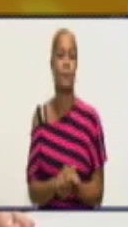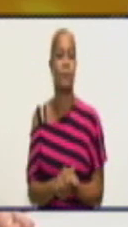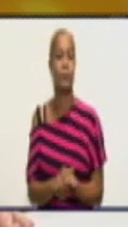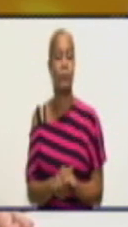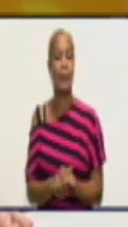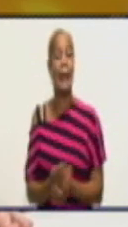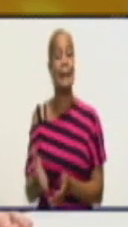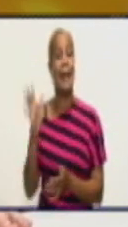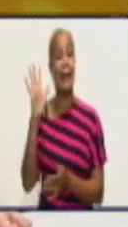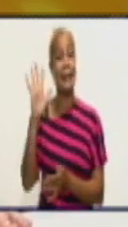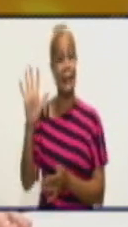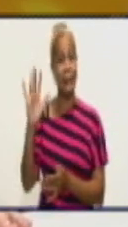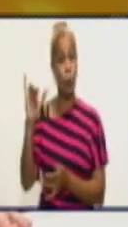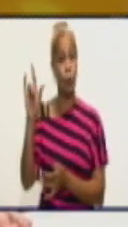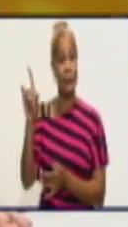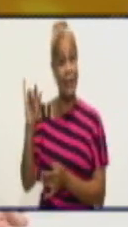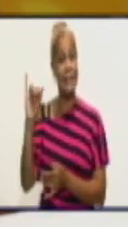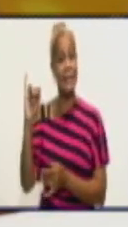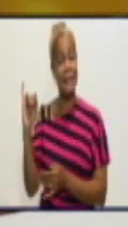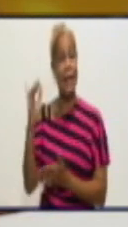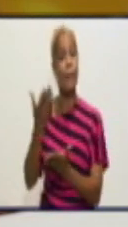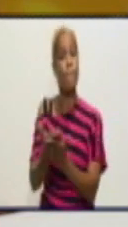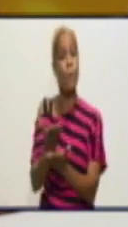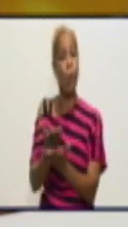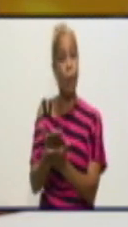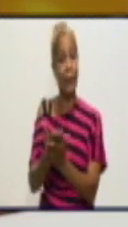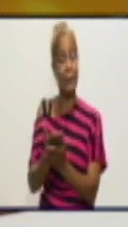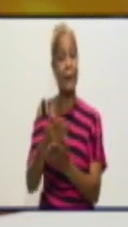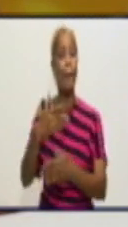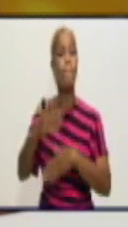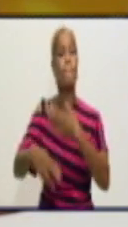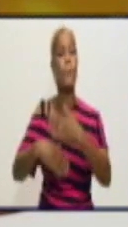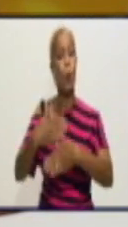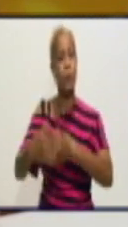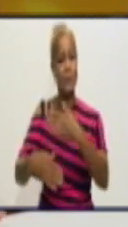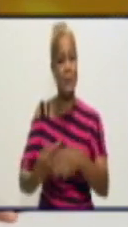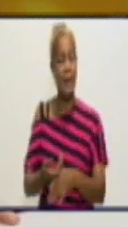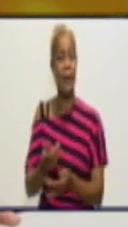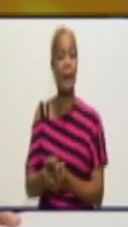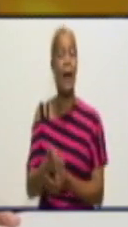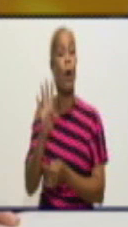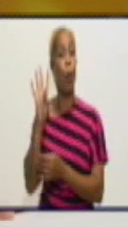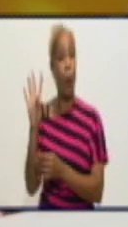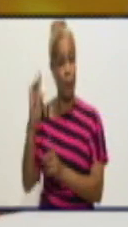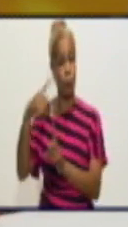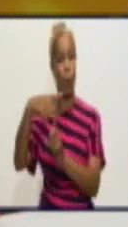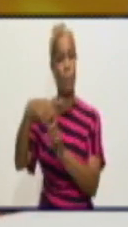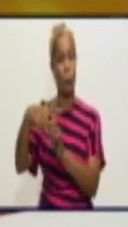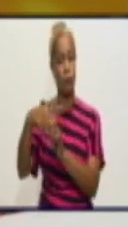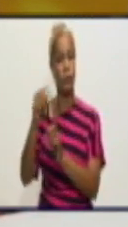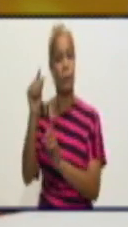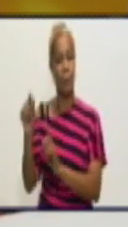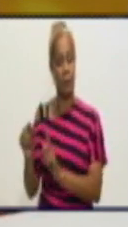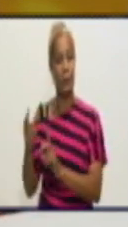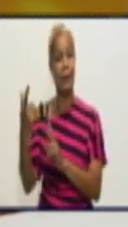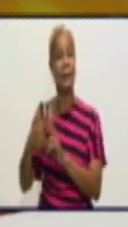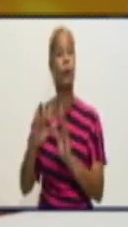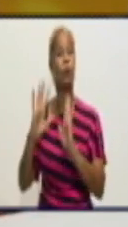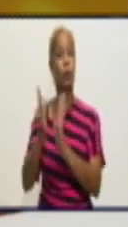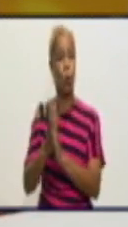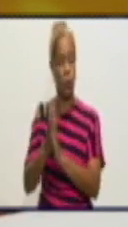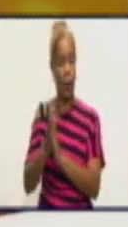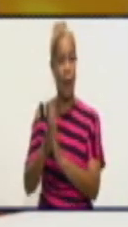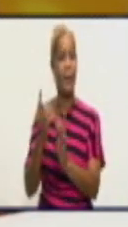las 516 muestras procesadas en las últimas 24 horas, cuatro de ellas fueron positivas y todas pertenecientes a la transmisión